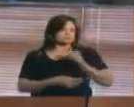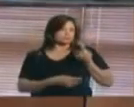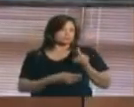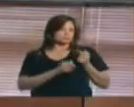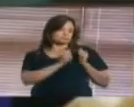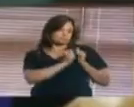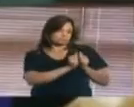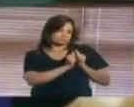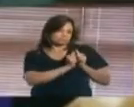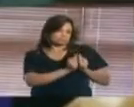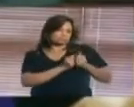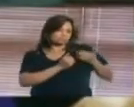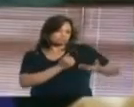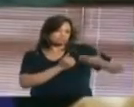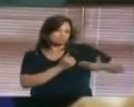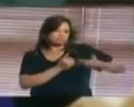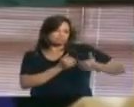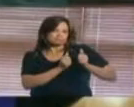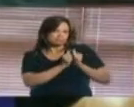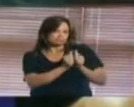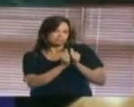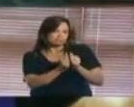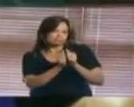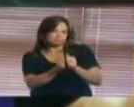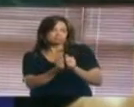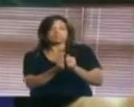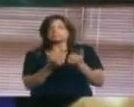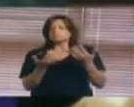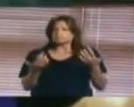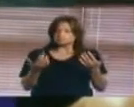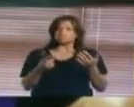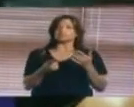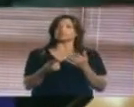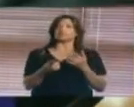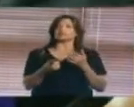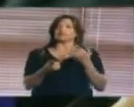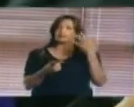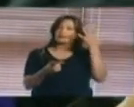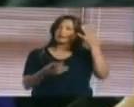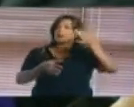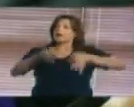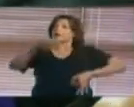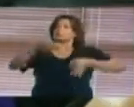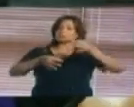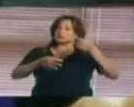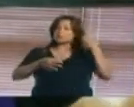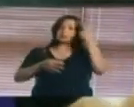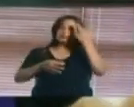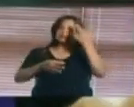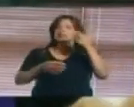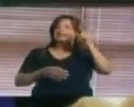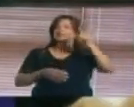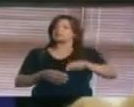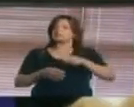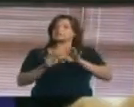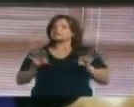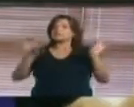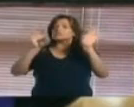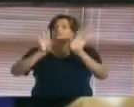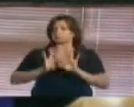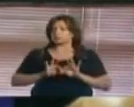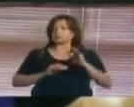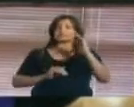han estado conmigo y conteste de que la razón y la justicia deben primar